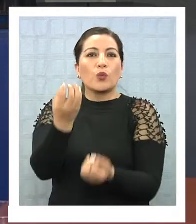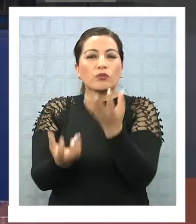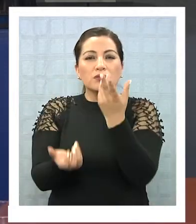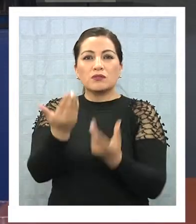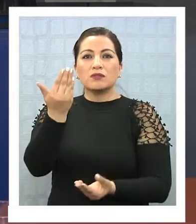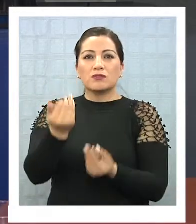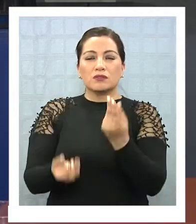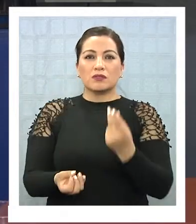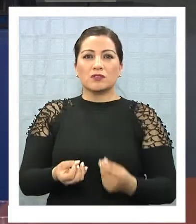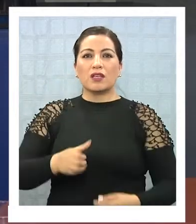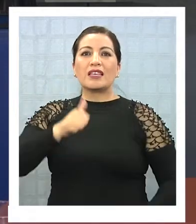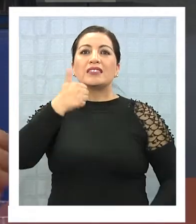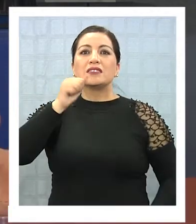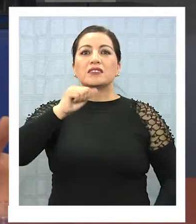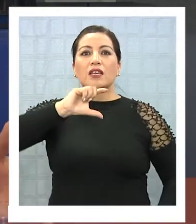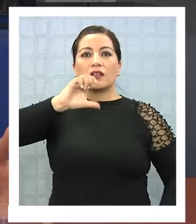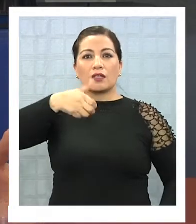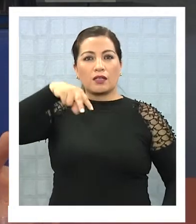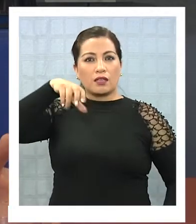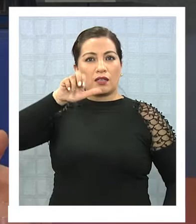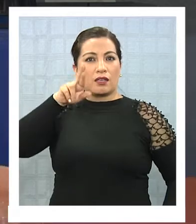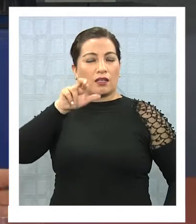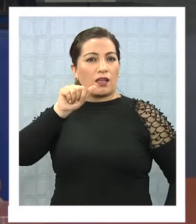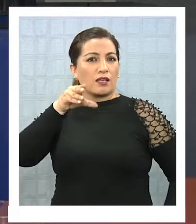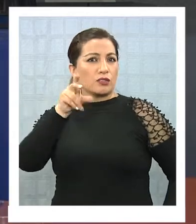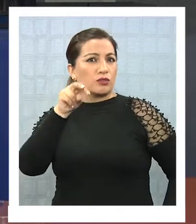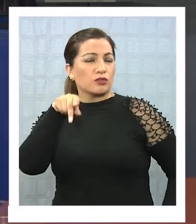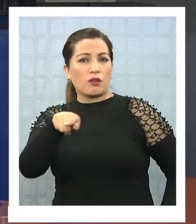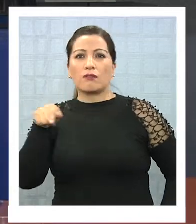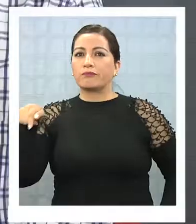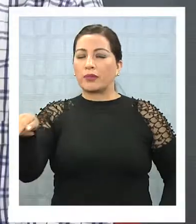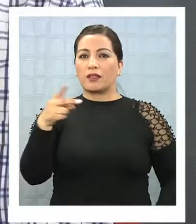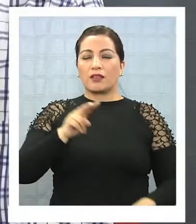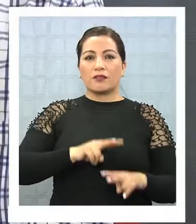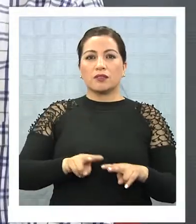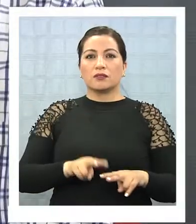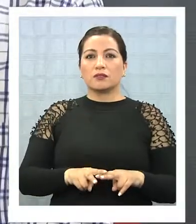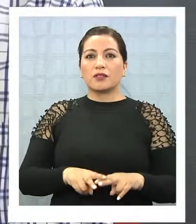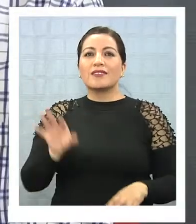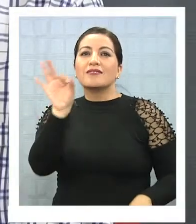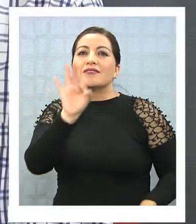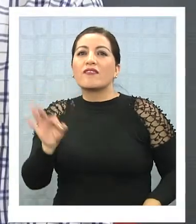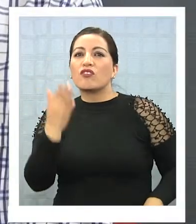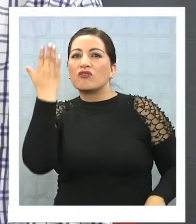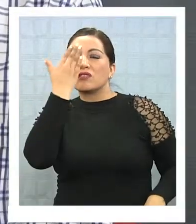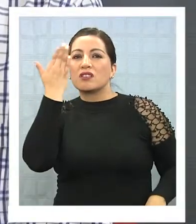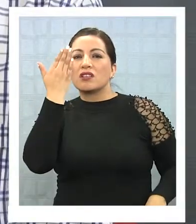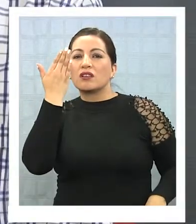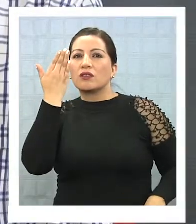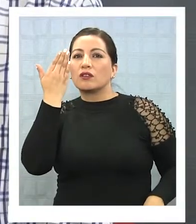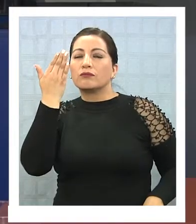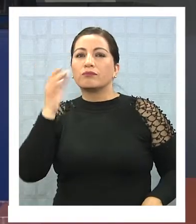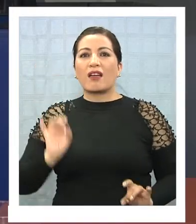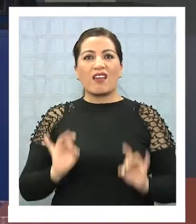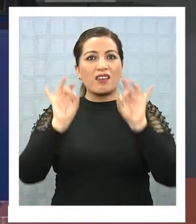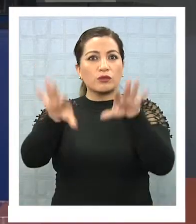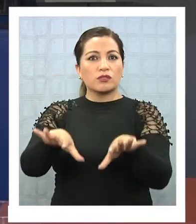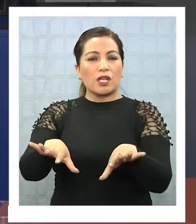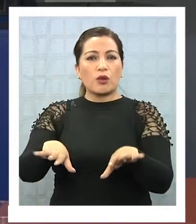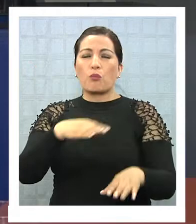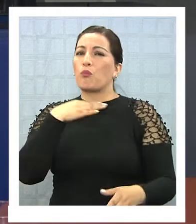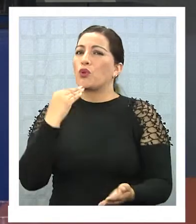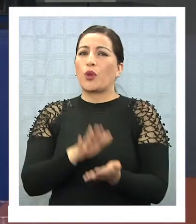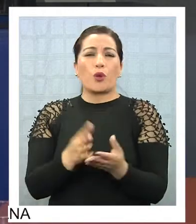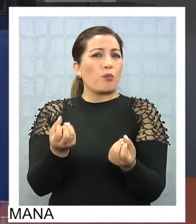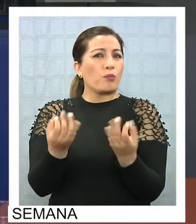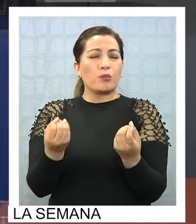un incendio de sexta generación, que se venía traqueando desde el incendio del Sábado Negro en Australia, donde murieron más de 182 personas, y que